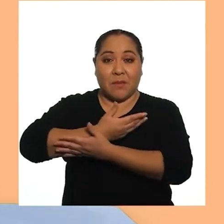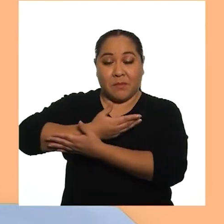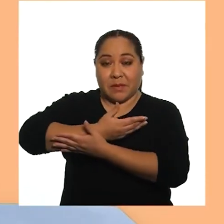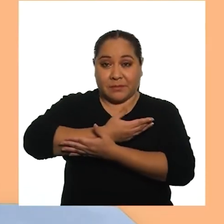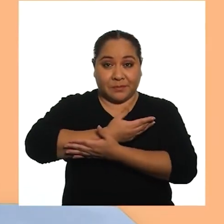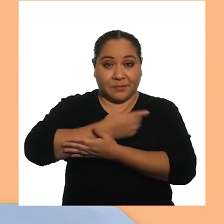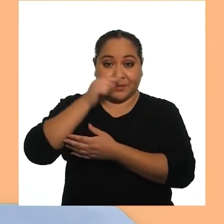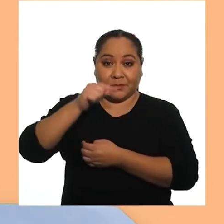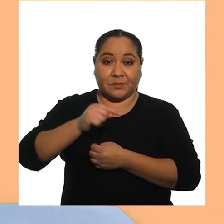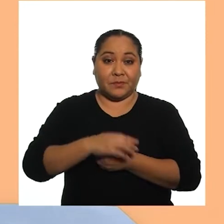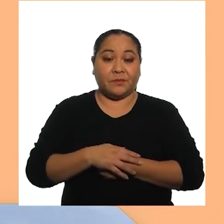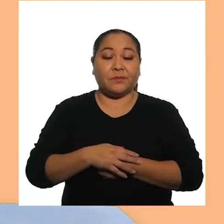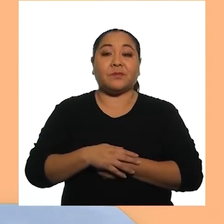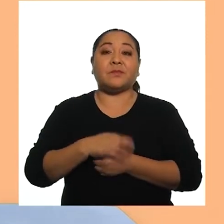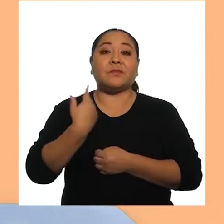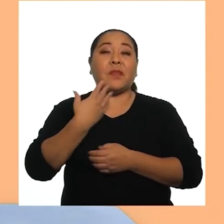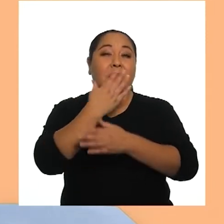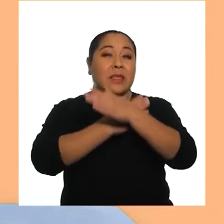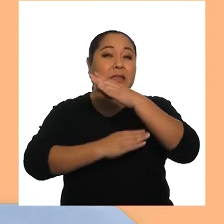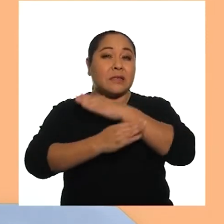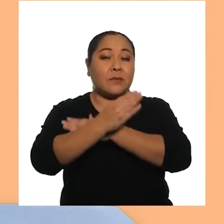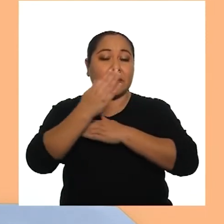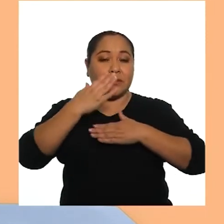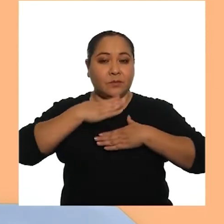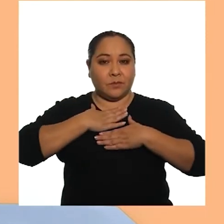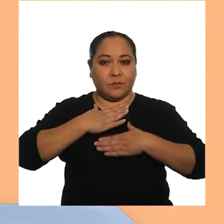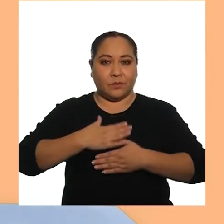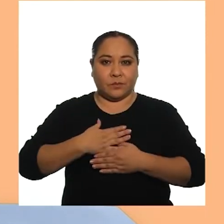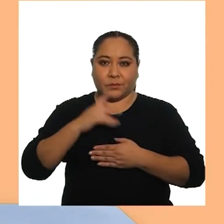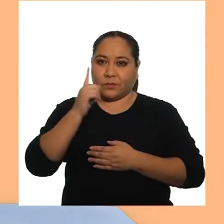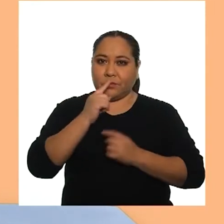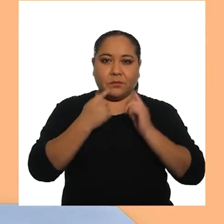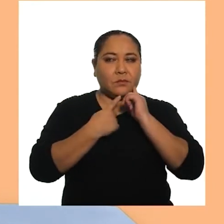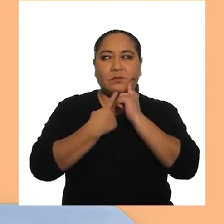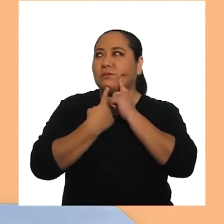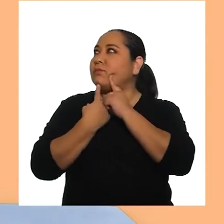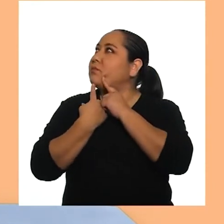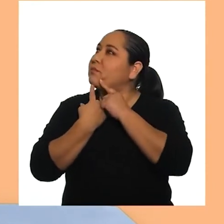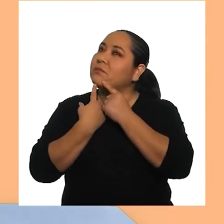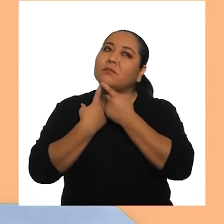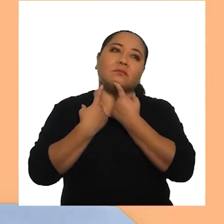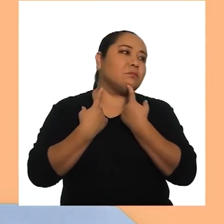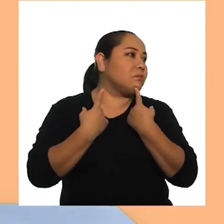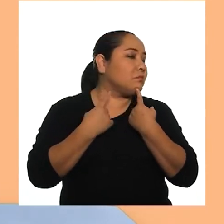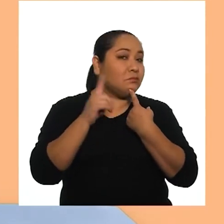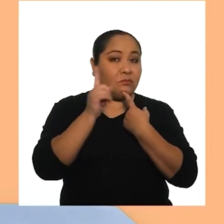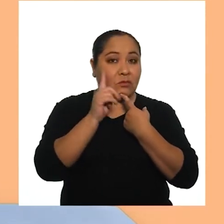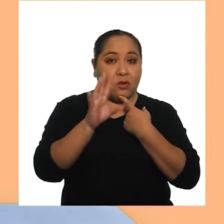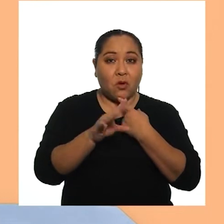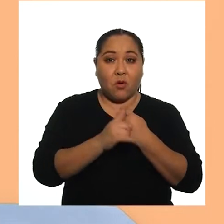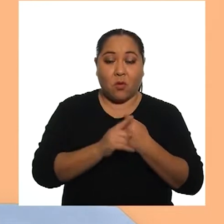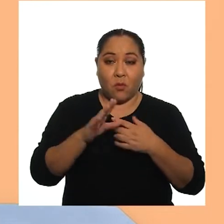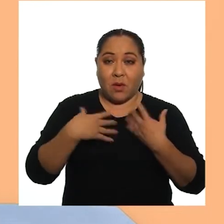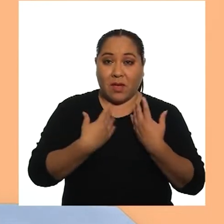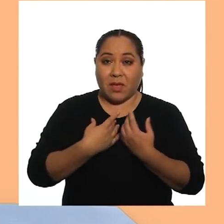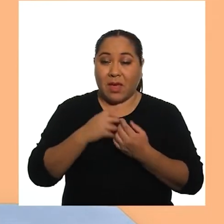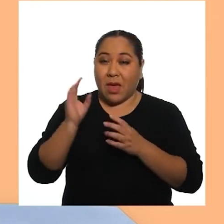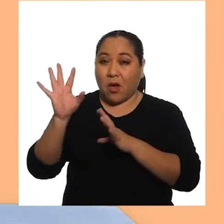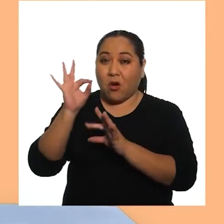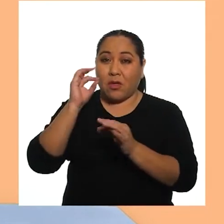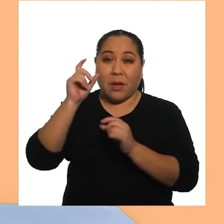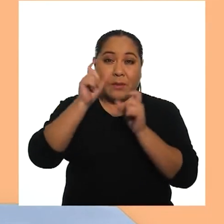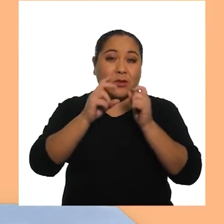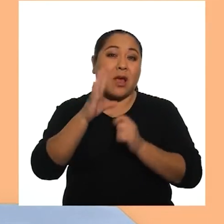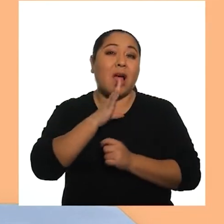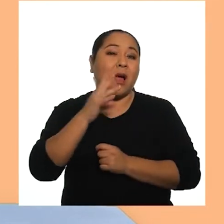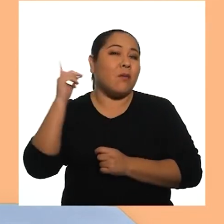Si la bebé o el bebé presenta discapacidad motora Si aún no logra girar la cabeza para encontrar a la persona que